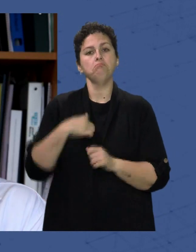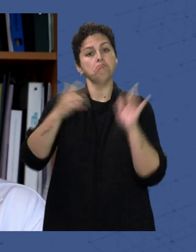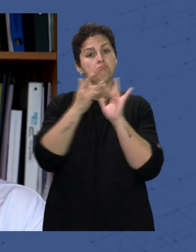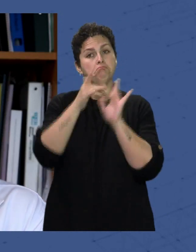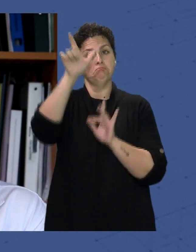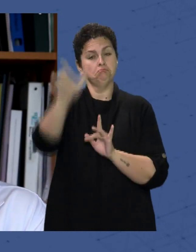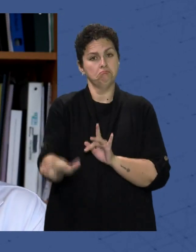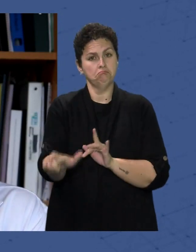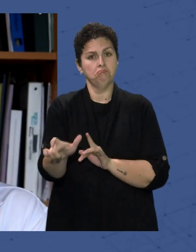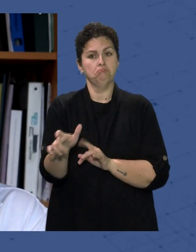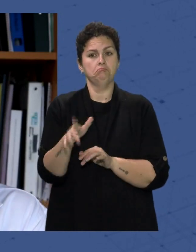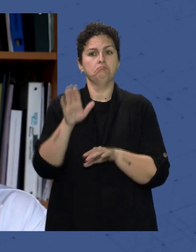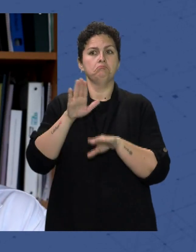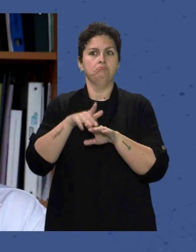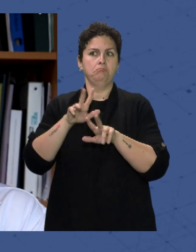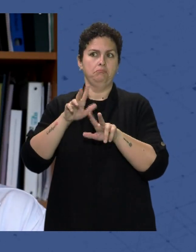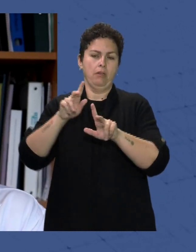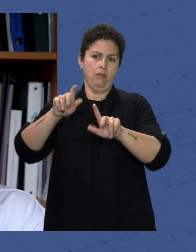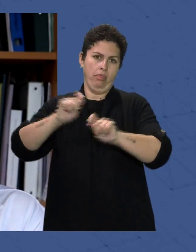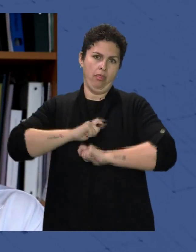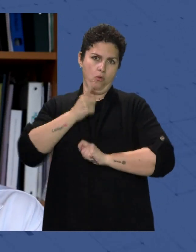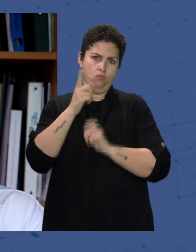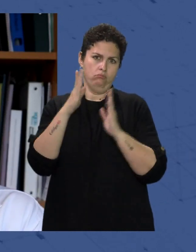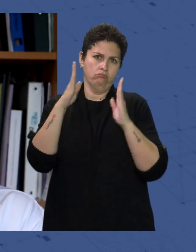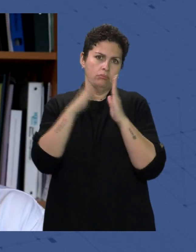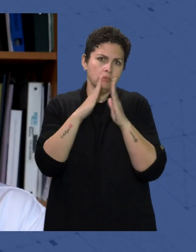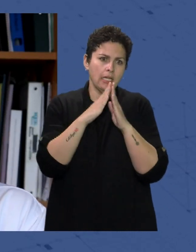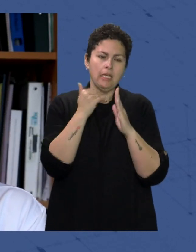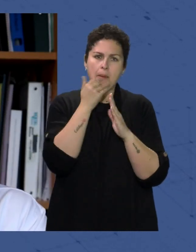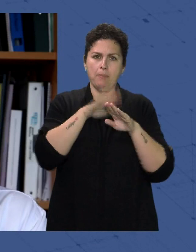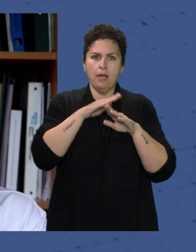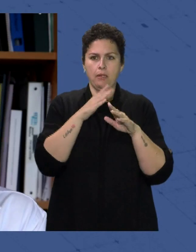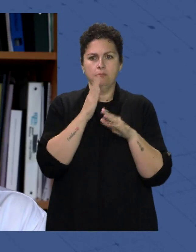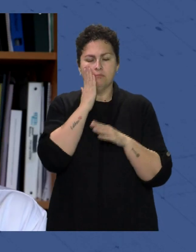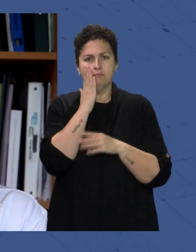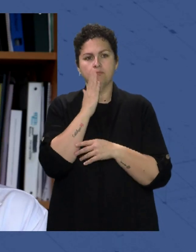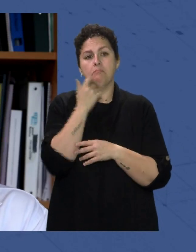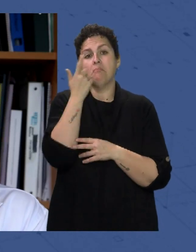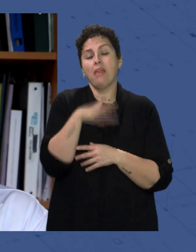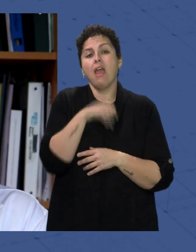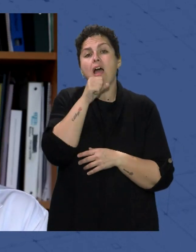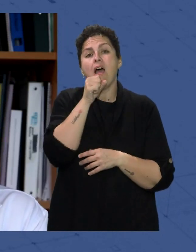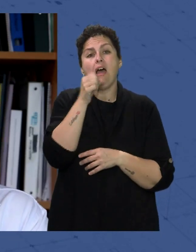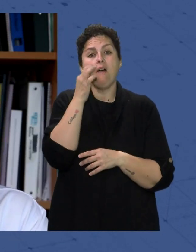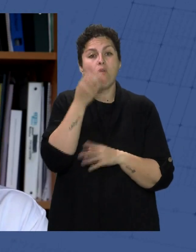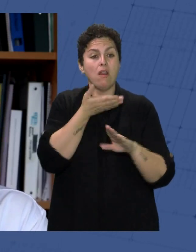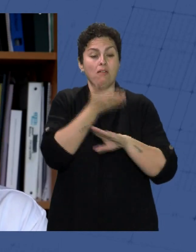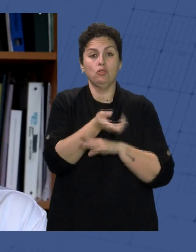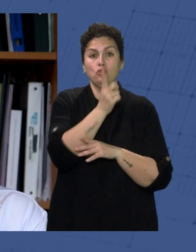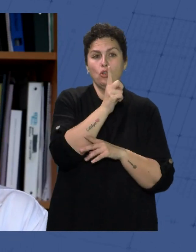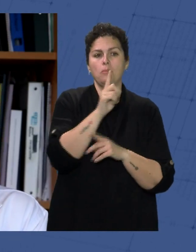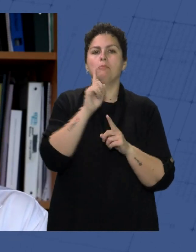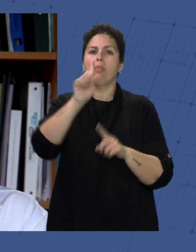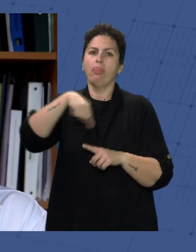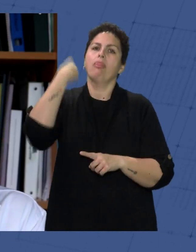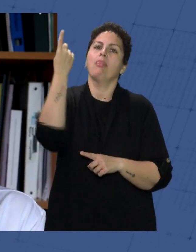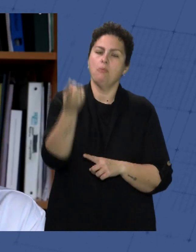Para que nos dejara un alojamiento En un principio solamente acudía la abuela Al alojamiento, pero posteriormente